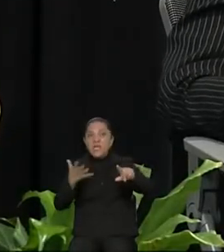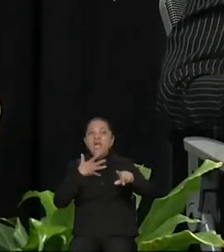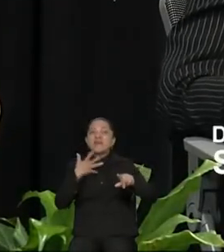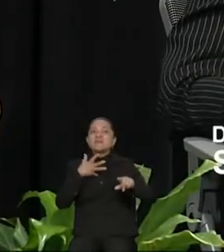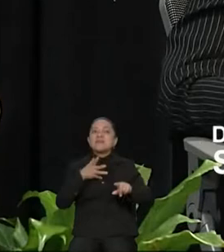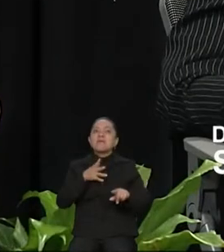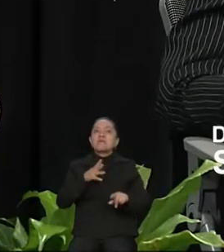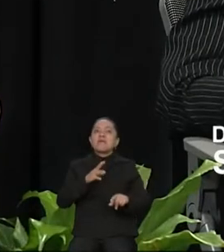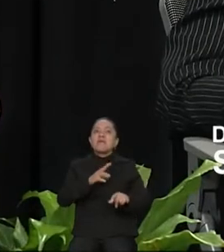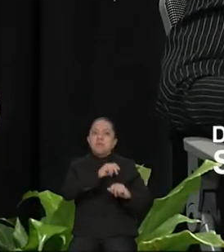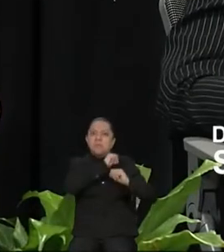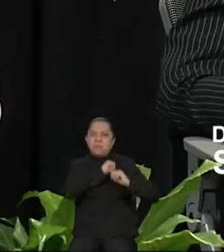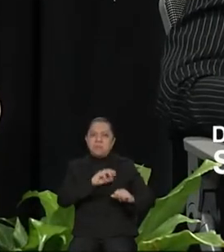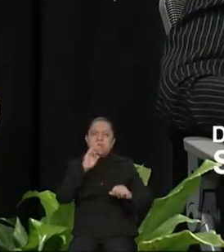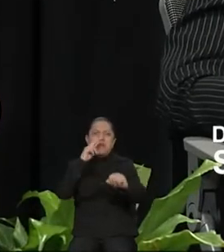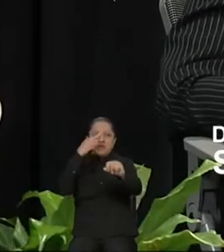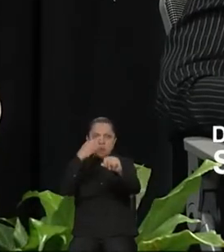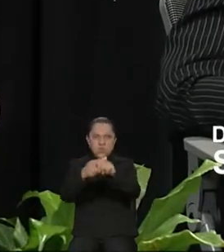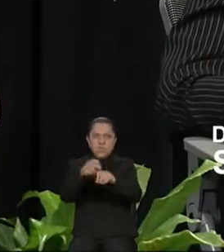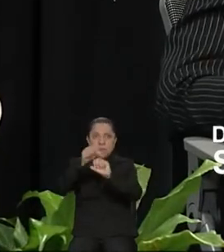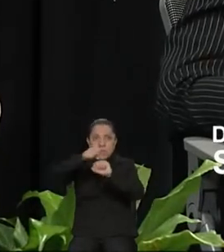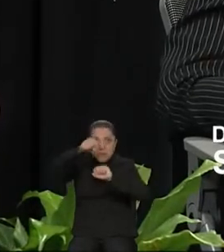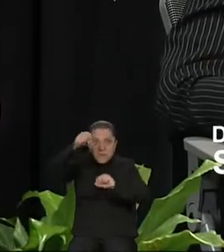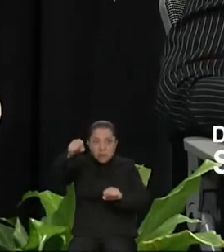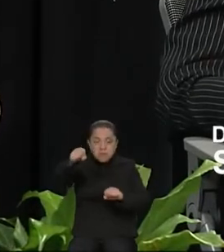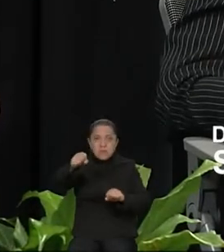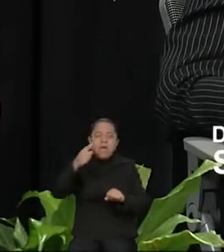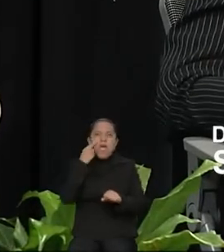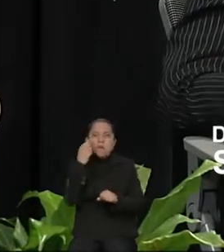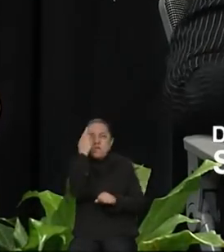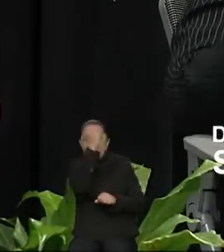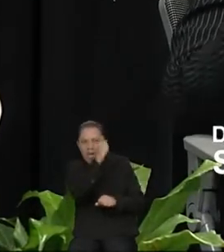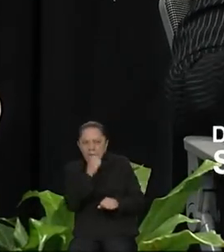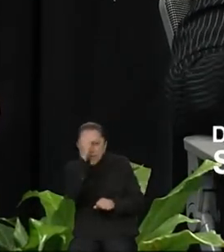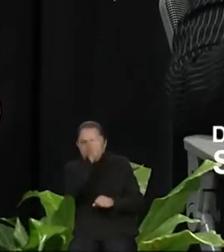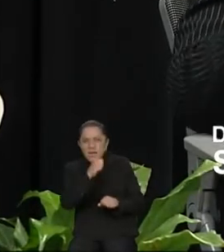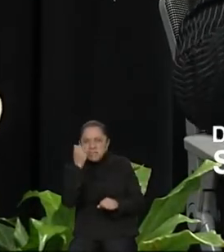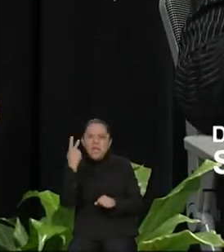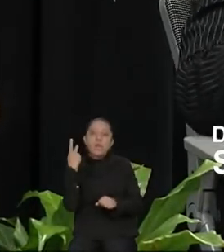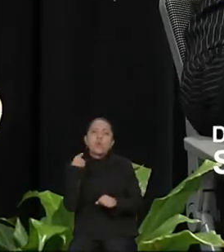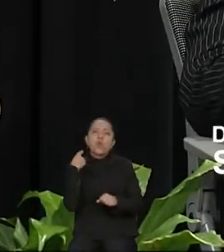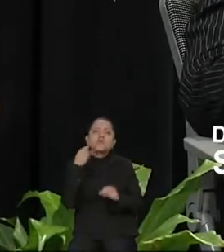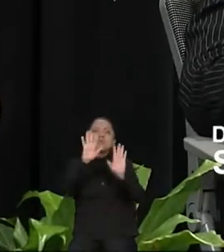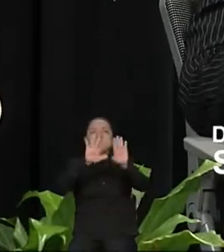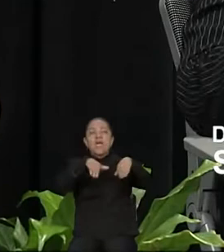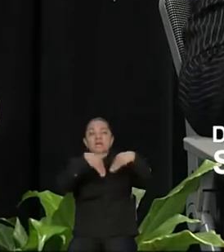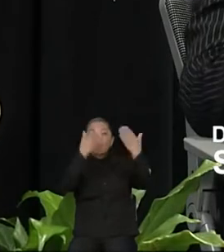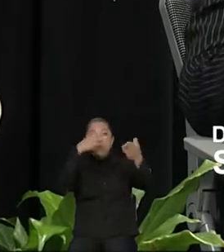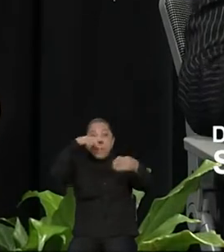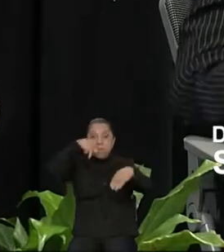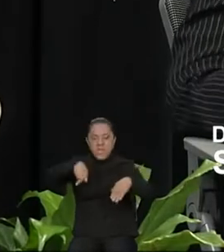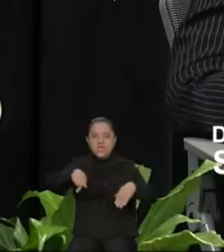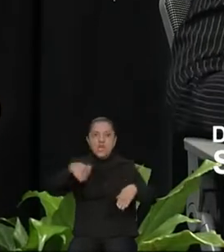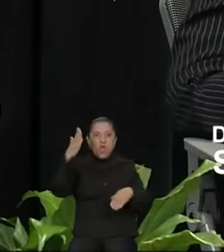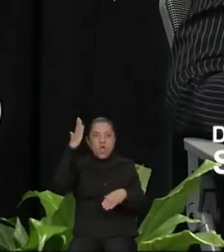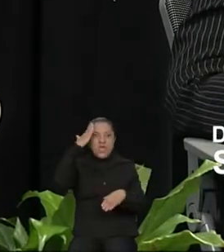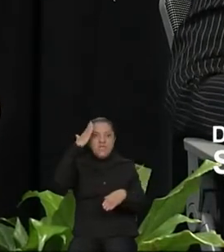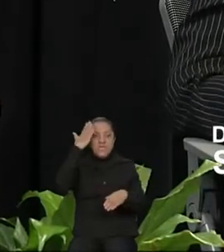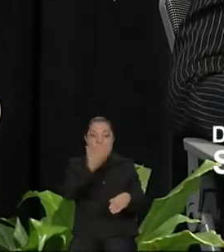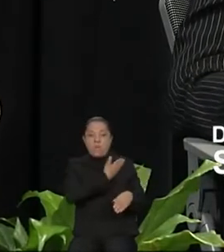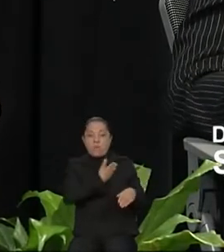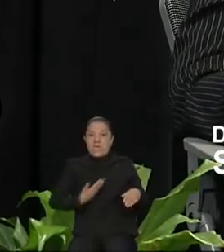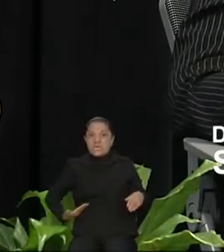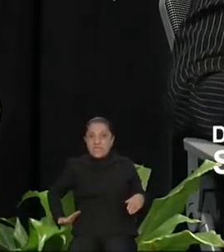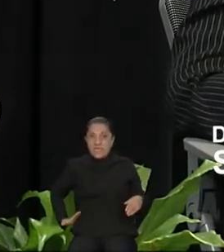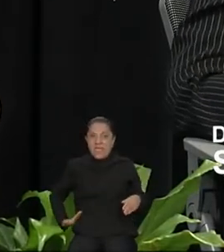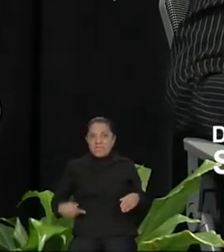de analizar sistemáticamente la política exterior de México que dirige el presidente de los Estados Unidos mexicanos.